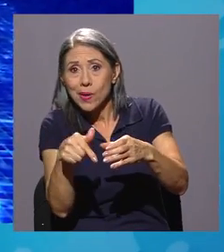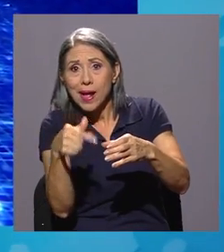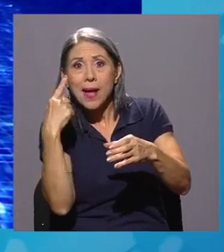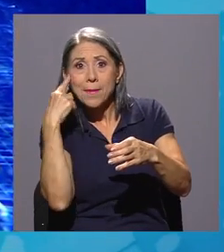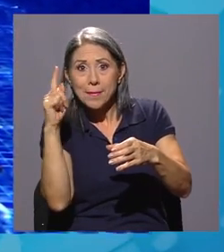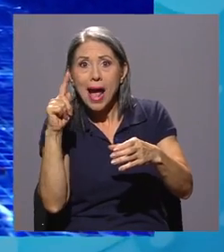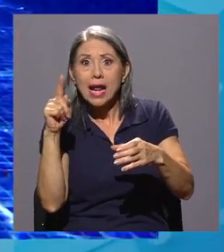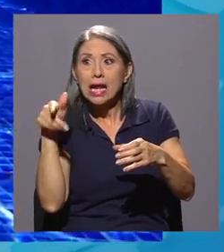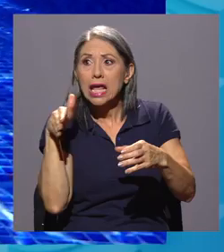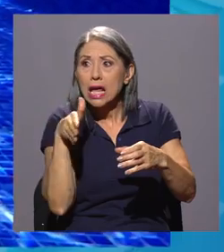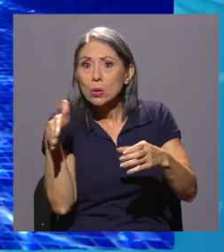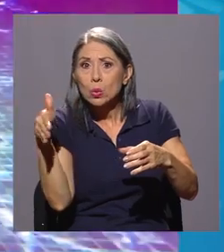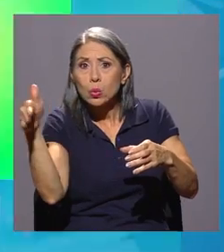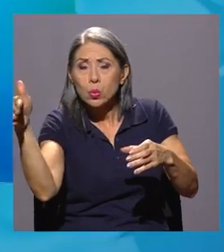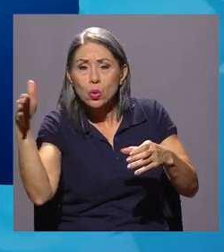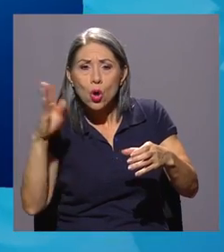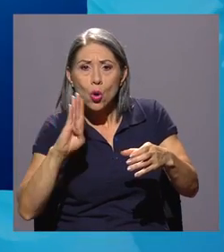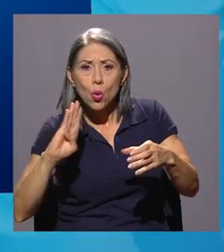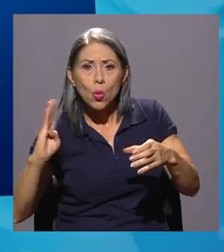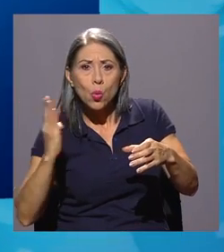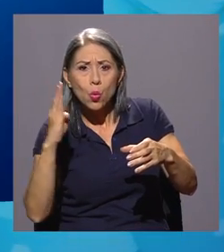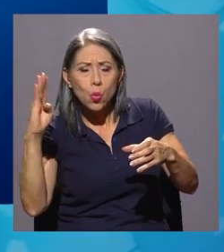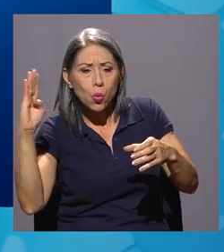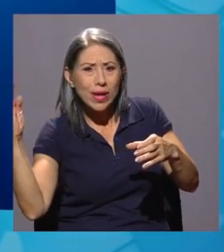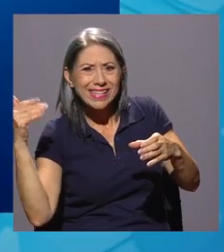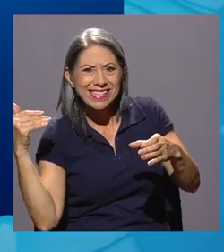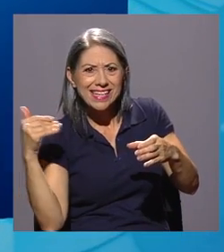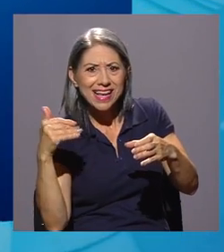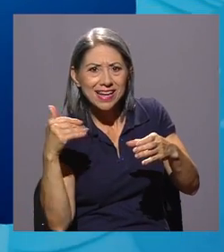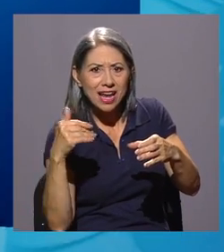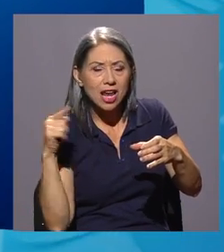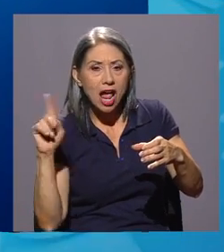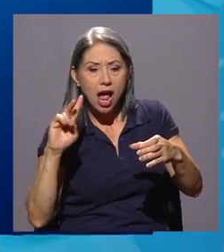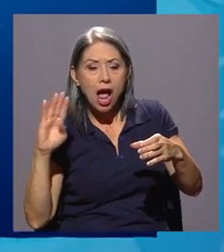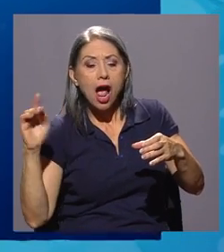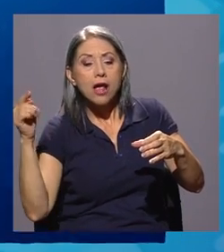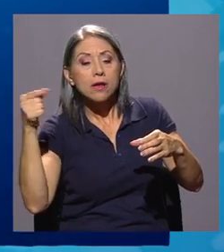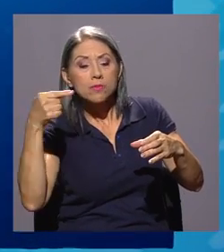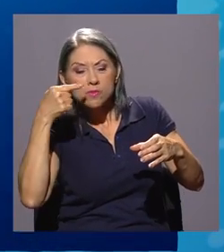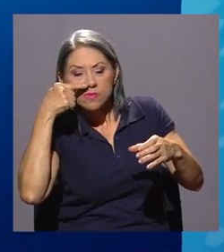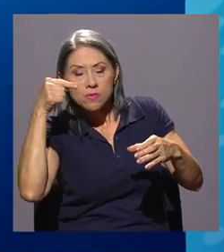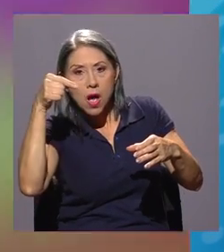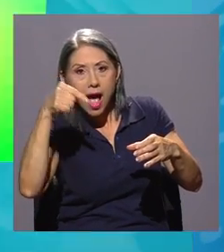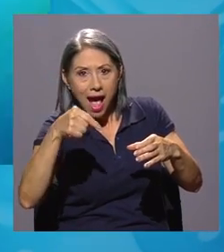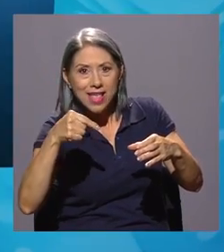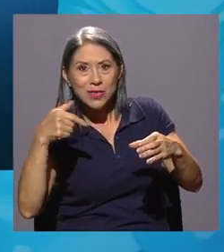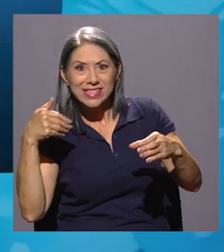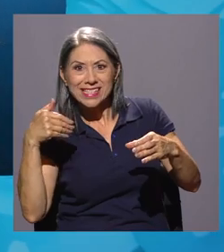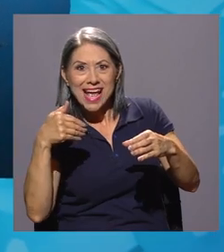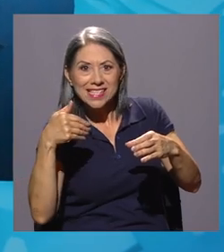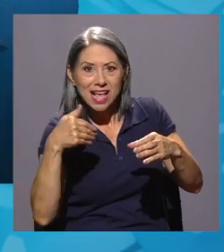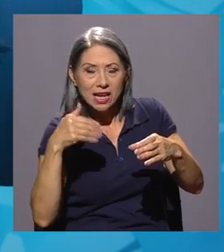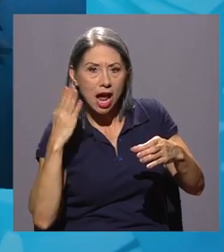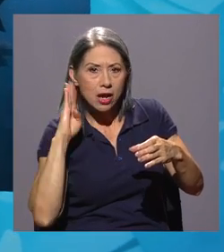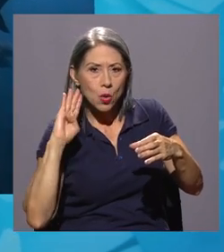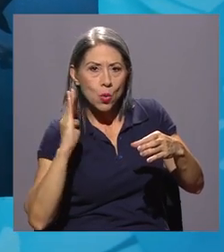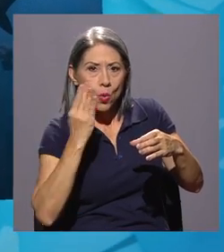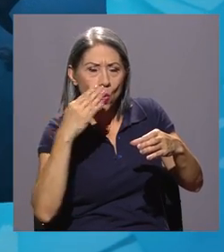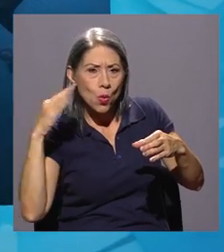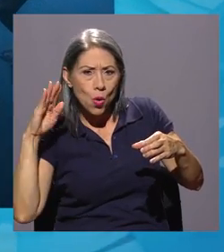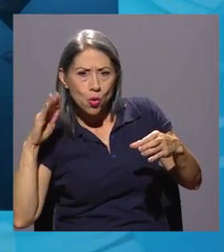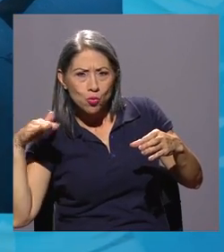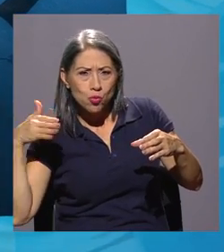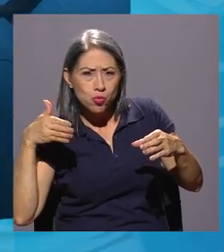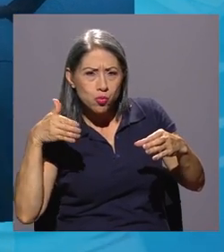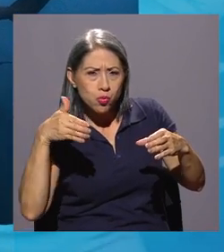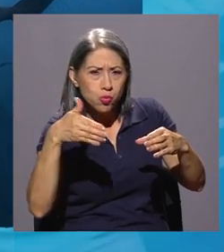y eso es lo que hace que la metodología sea muy efectiva, porque es que los tiburones u otras especies que pasan por ahí cerca, huelen esa carnada, se acercan a